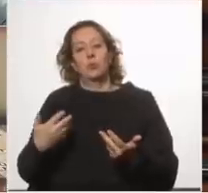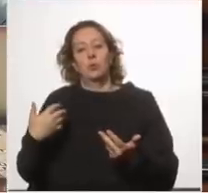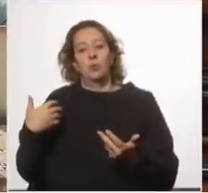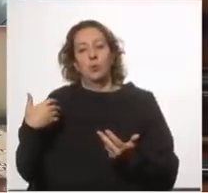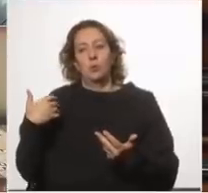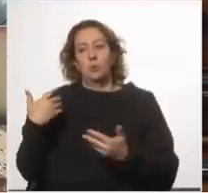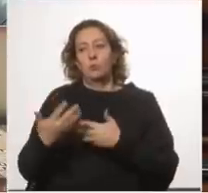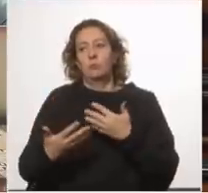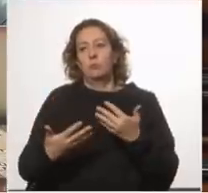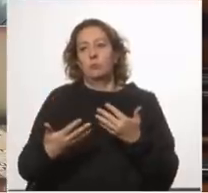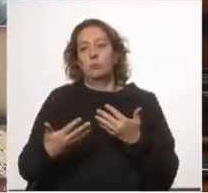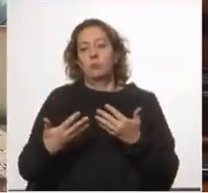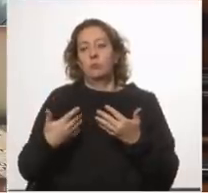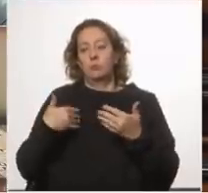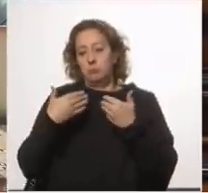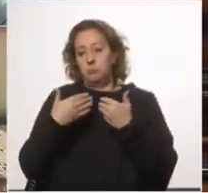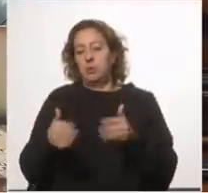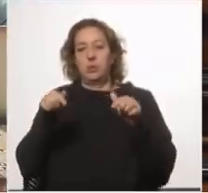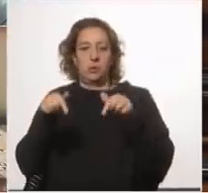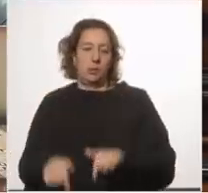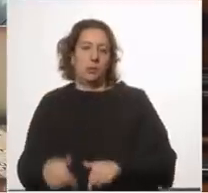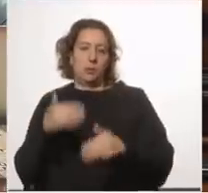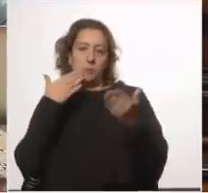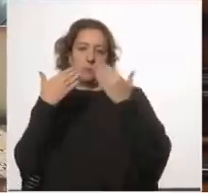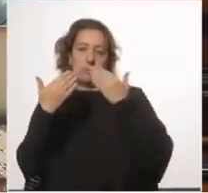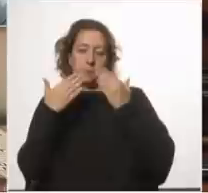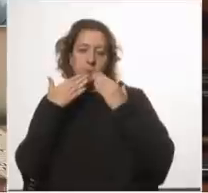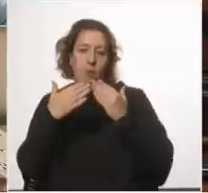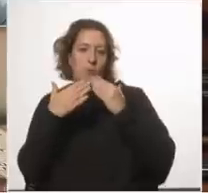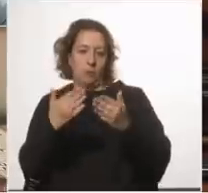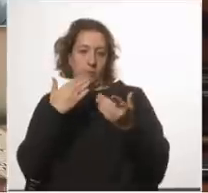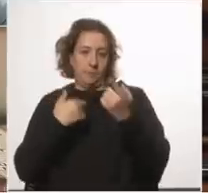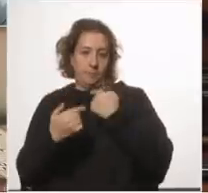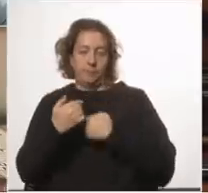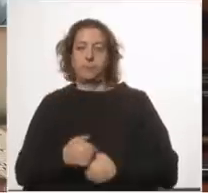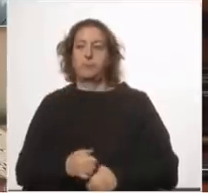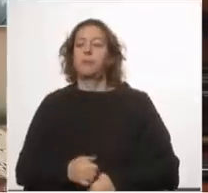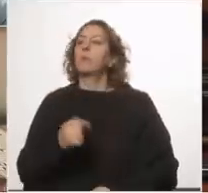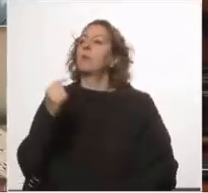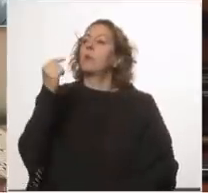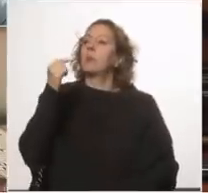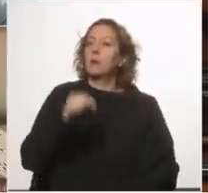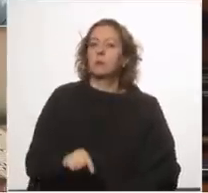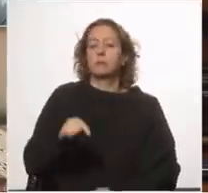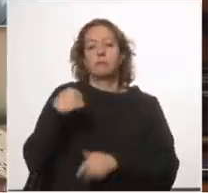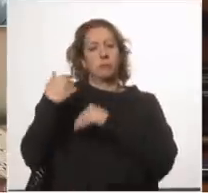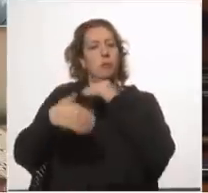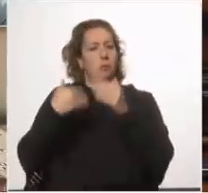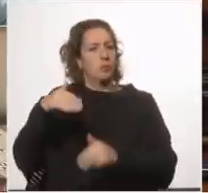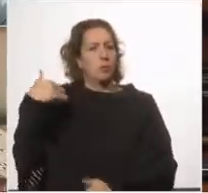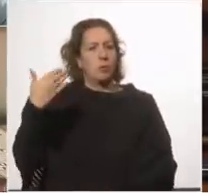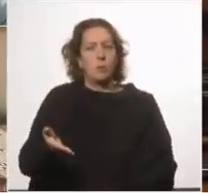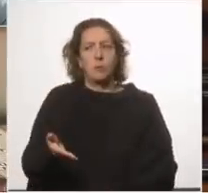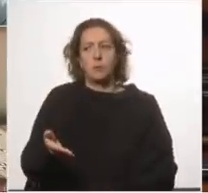interpelación. Frente a esto lo vamos a desarrollar también más adelante